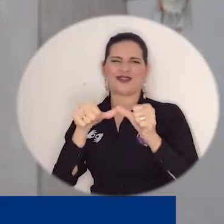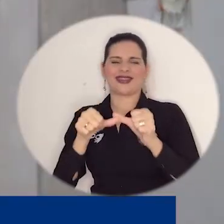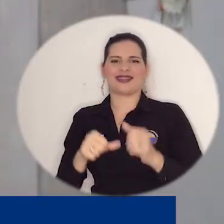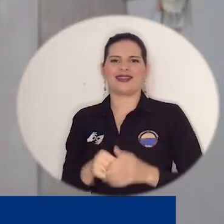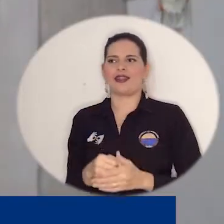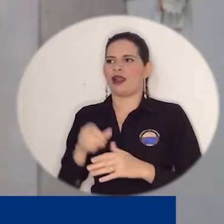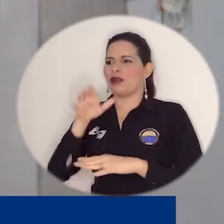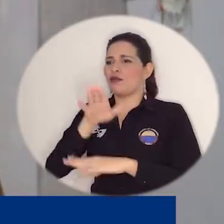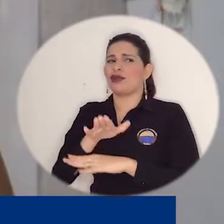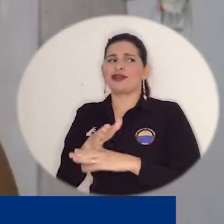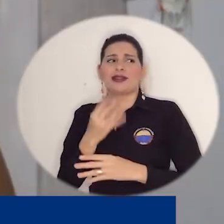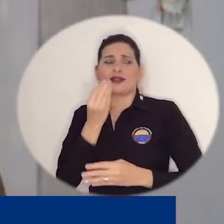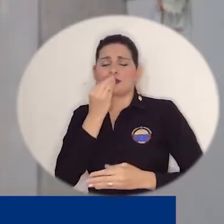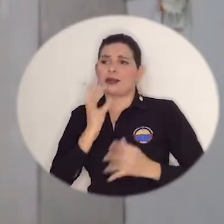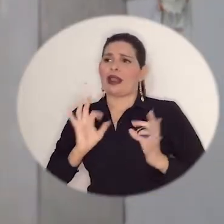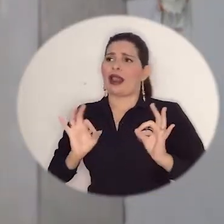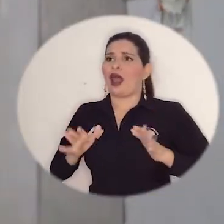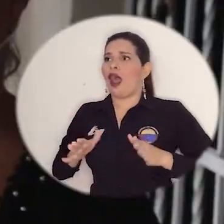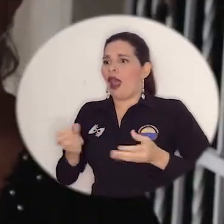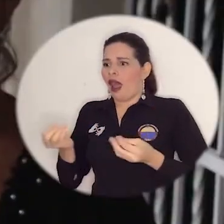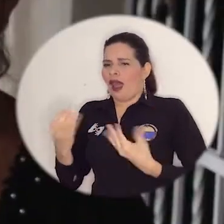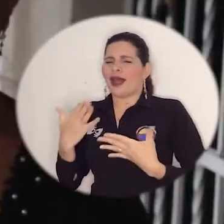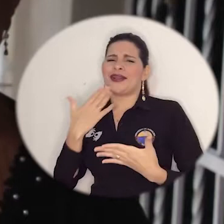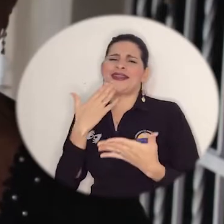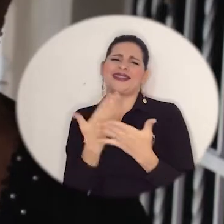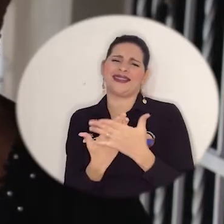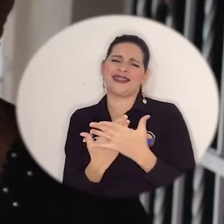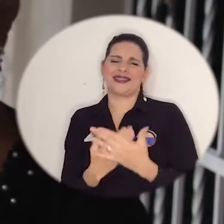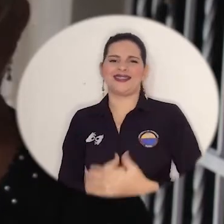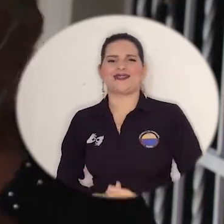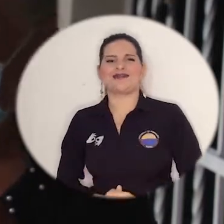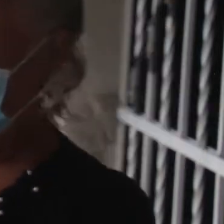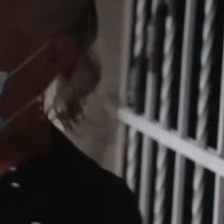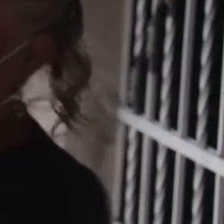alegró la tarde porque no tenía hoy con mi apoyo. Gracias.